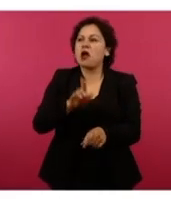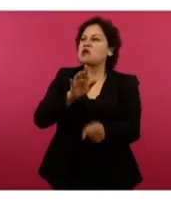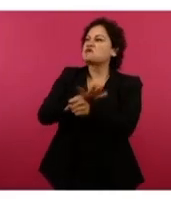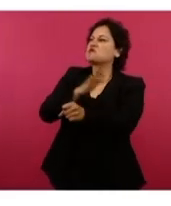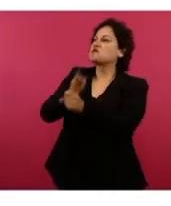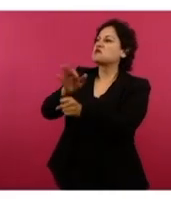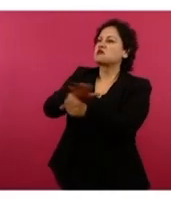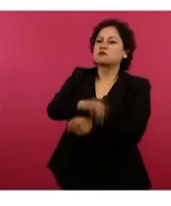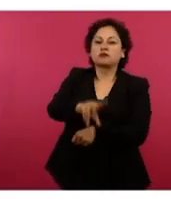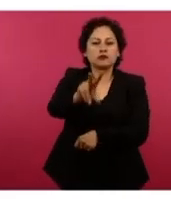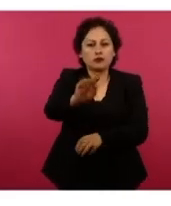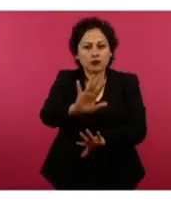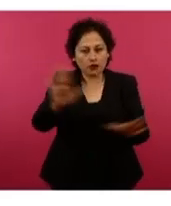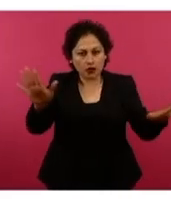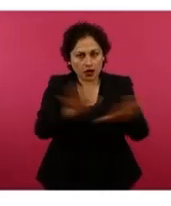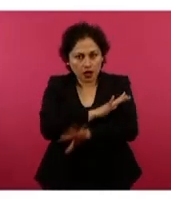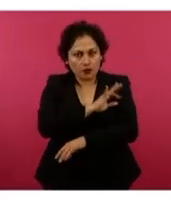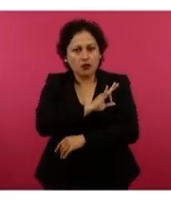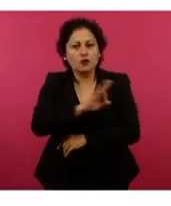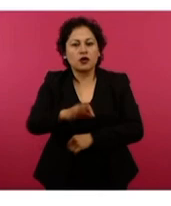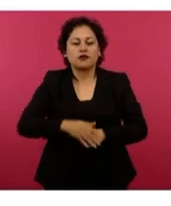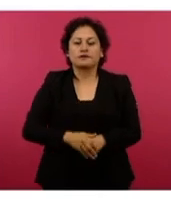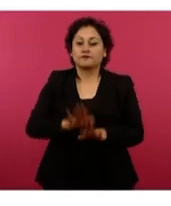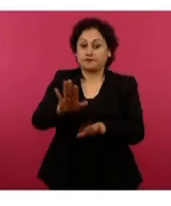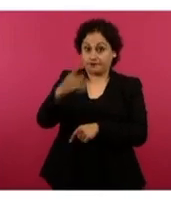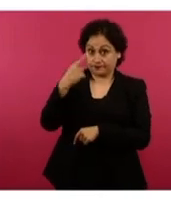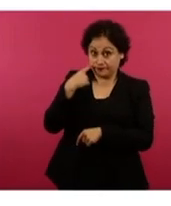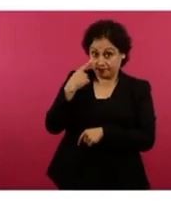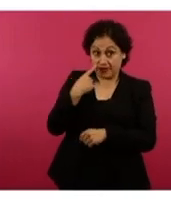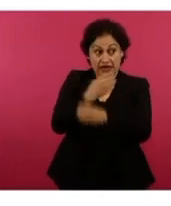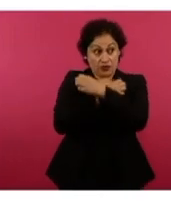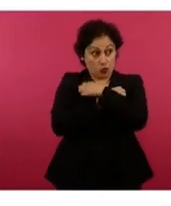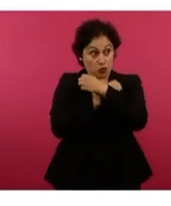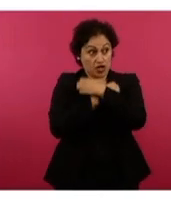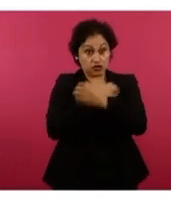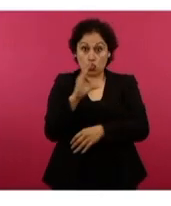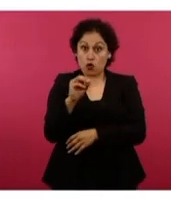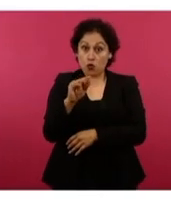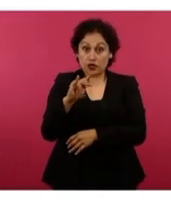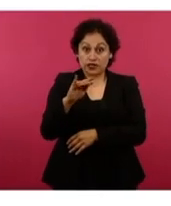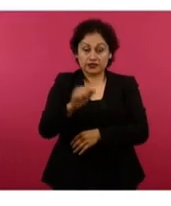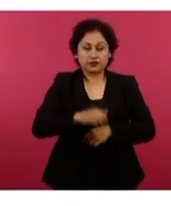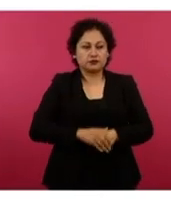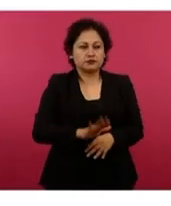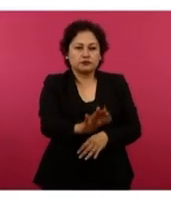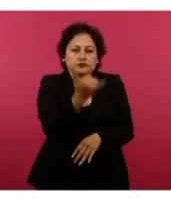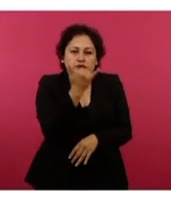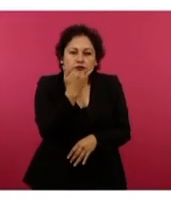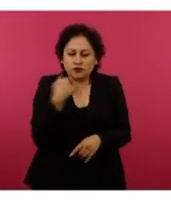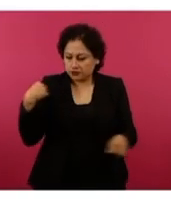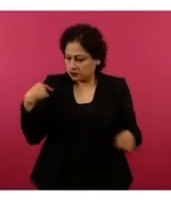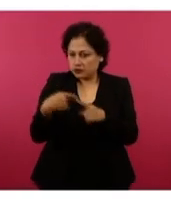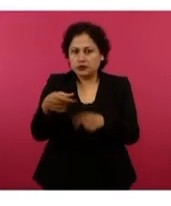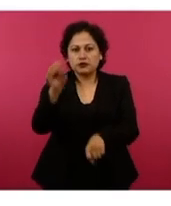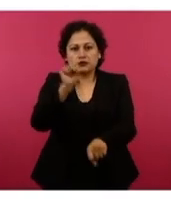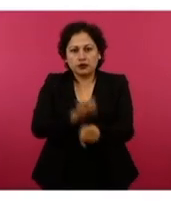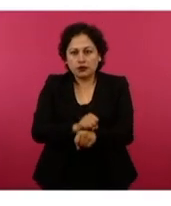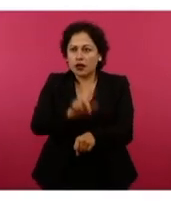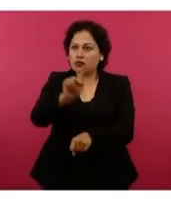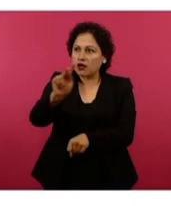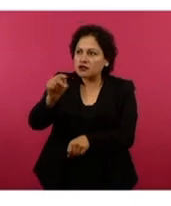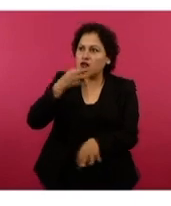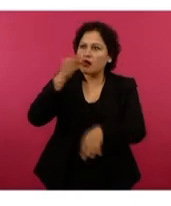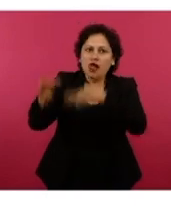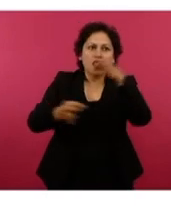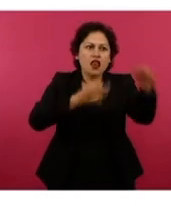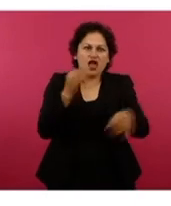Hay otra forma de llamarlo más que educación comunista y para donde se eche, Esta semana ese noticiero no ha hecho otra cosa más que decir que el peligro ya viene, que se